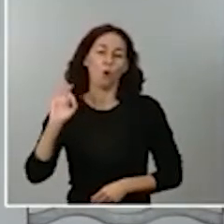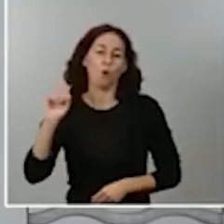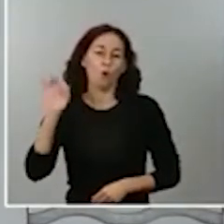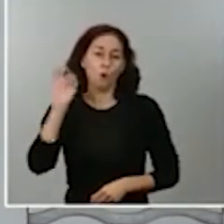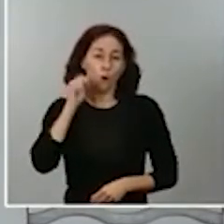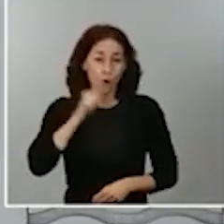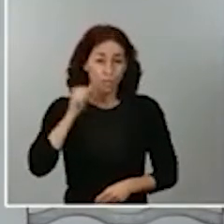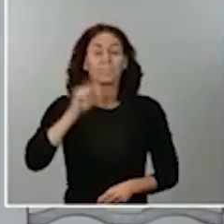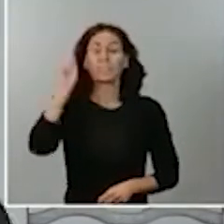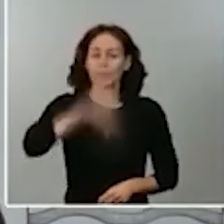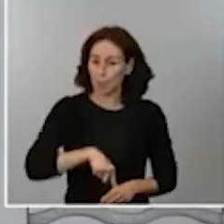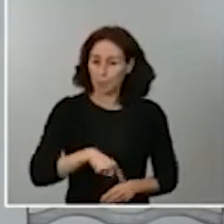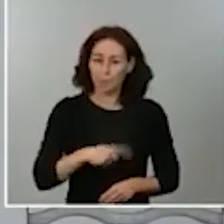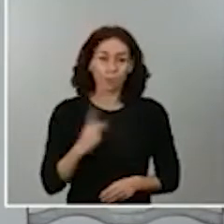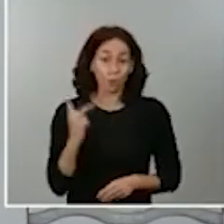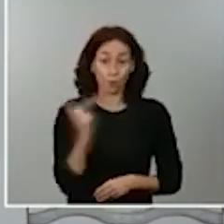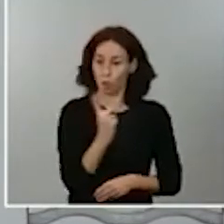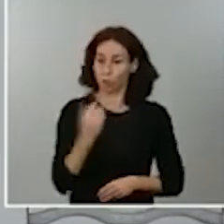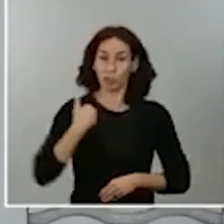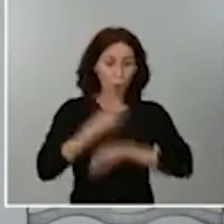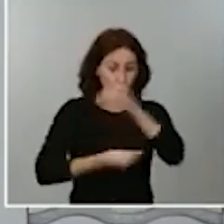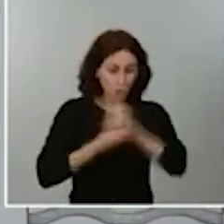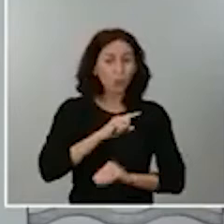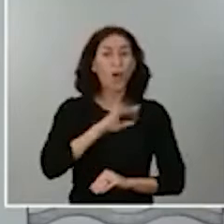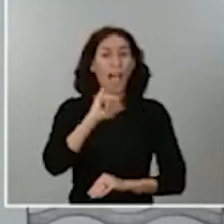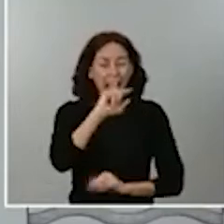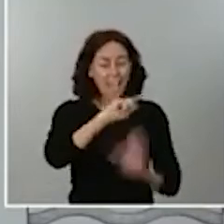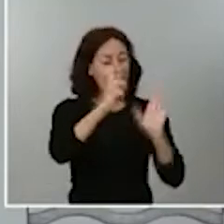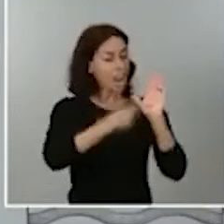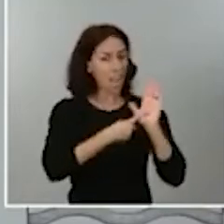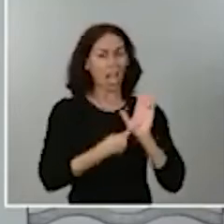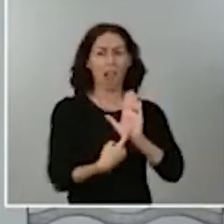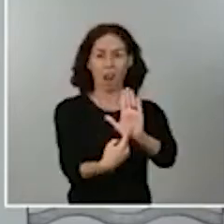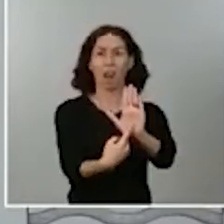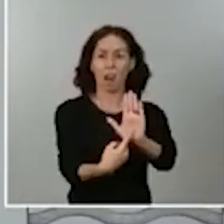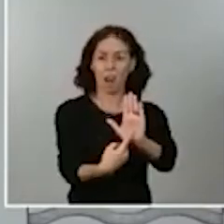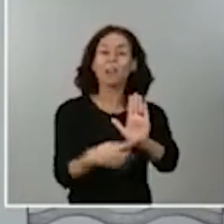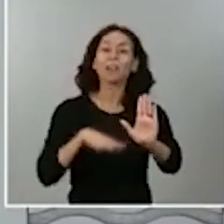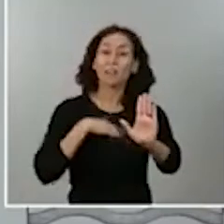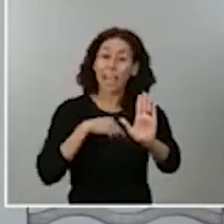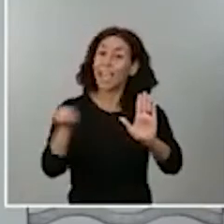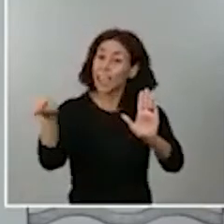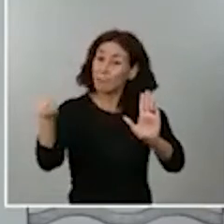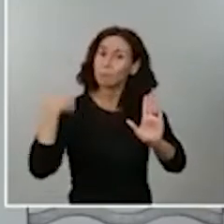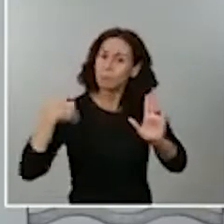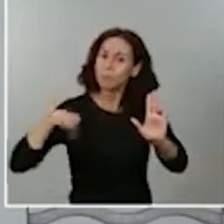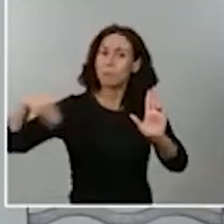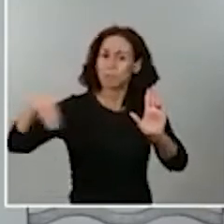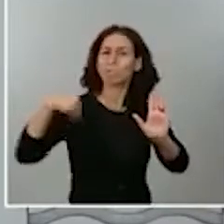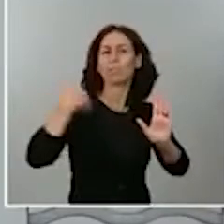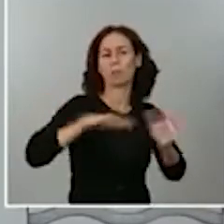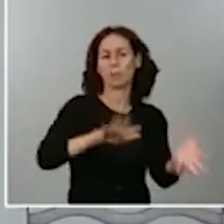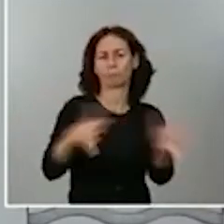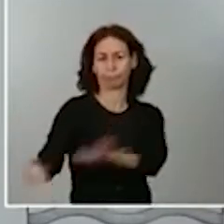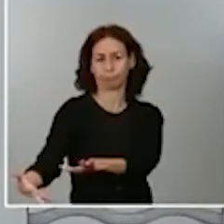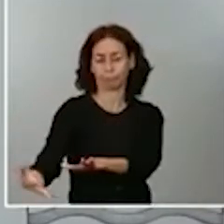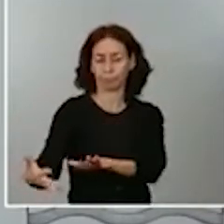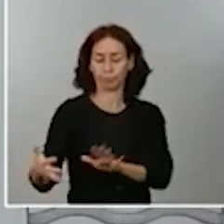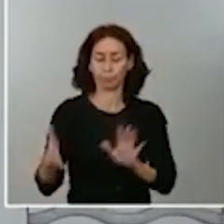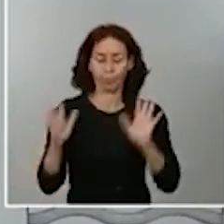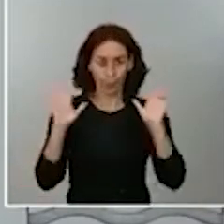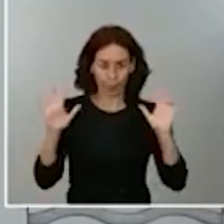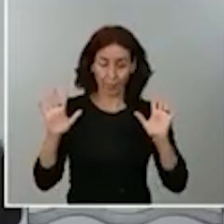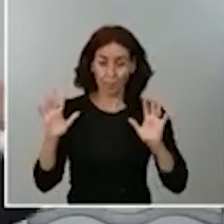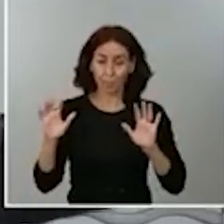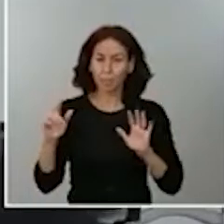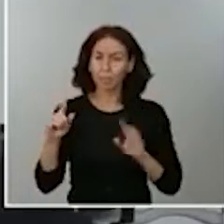existe. Ya hay un marco legal que permite confinamientos perimetrales como él mismo ha utilizado y ha aplicado. Hay que proteger la salud de los ciudadanos.